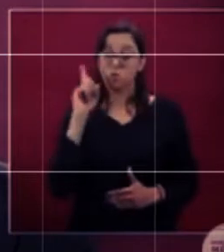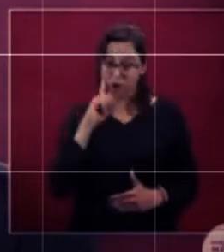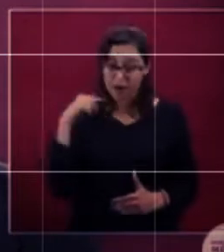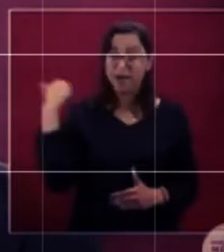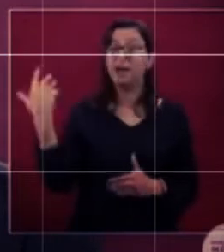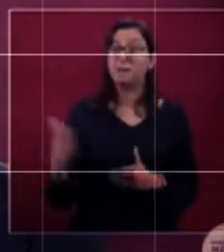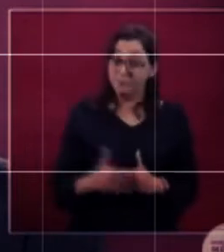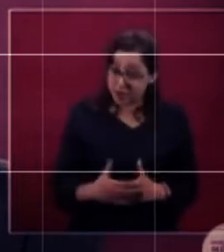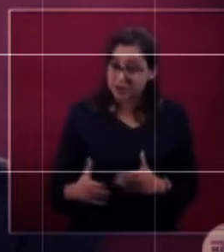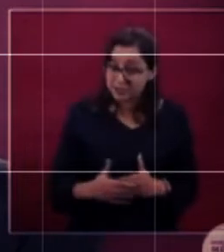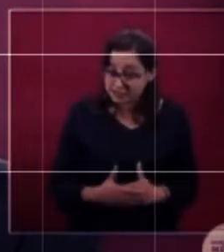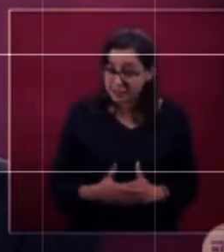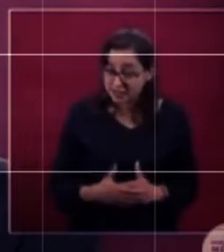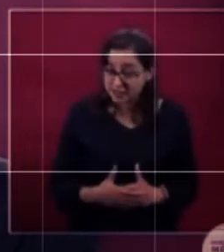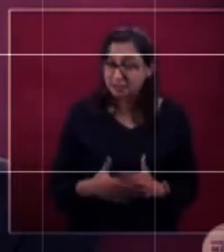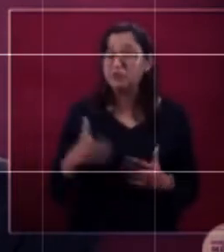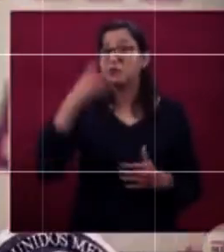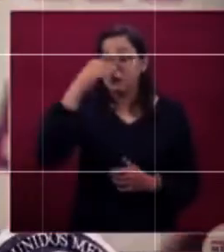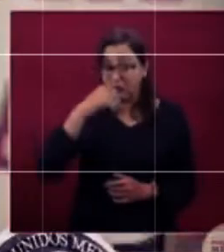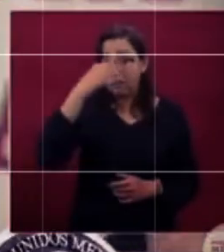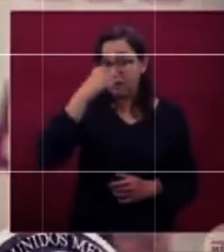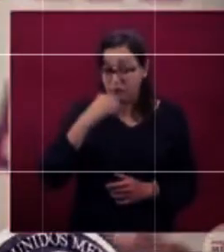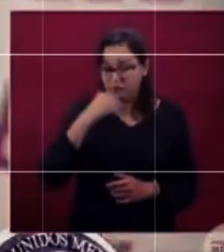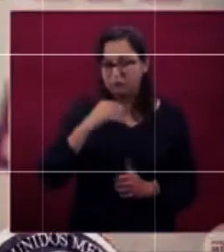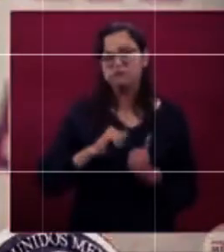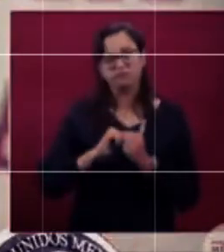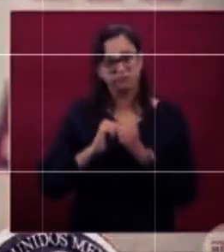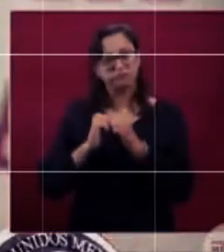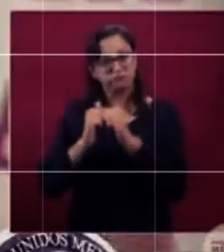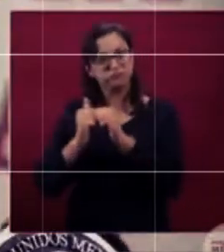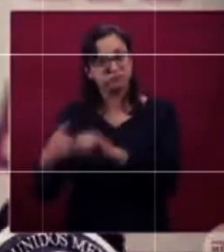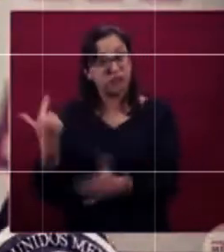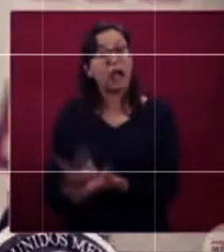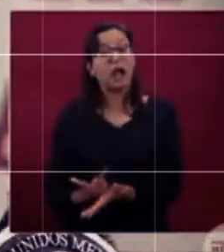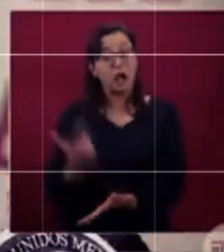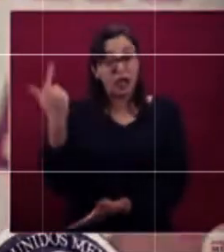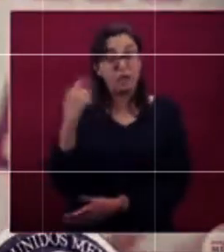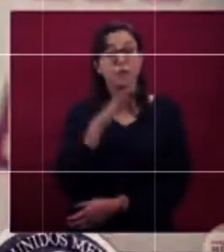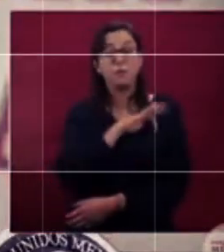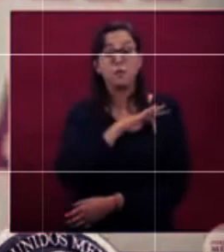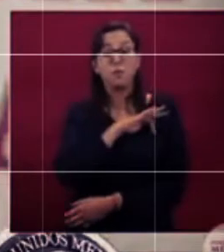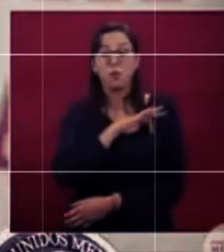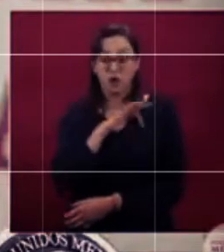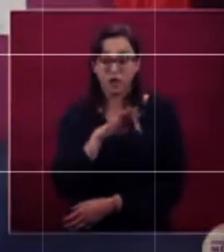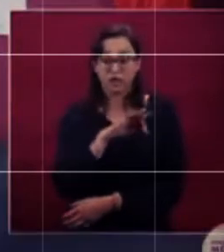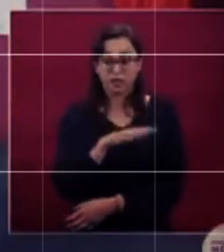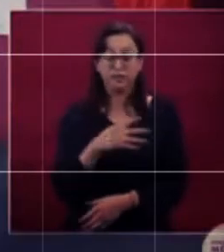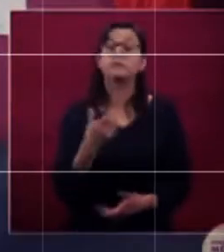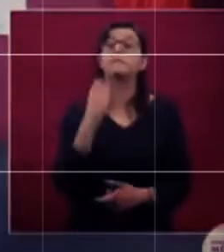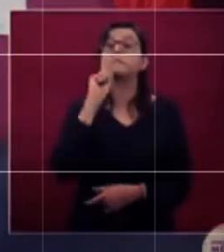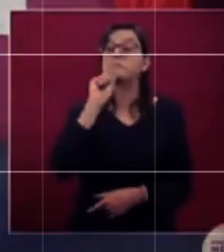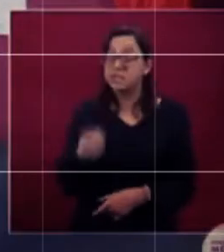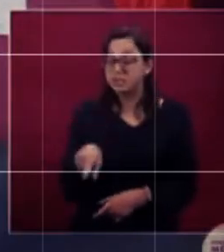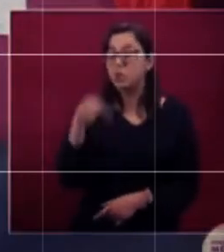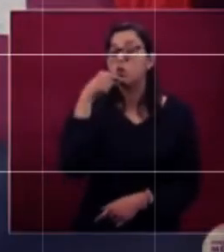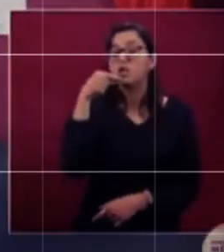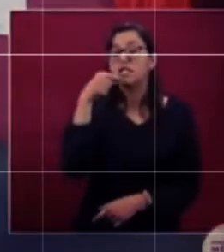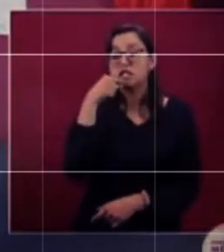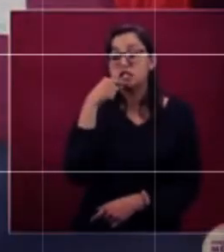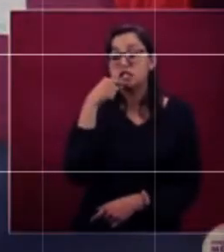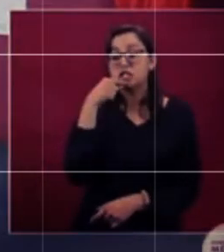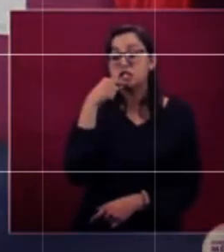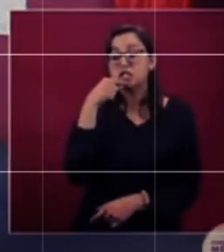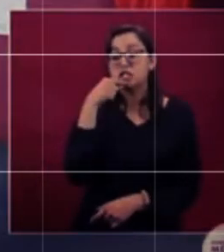complicarse, si les da influenza. Y a diferencia de COVID, los niños menores de 5 años también pueden